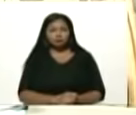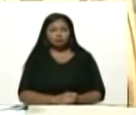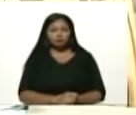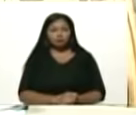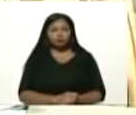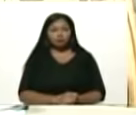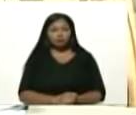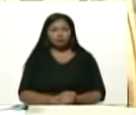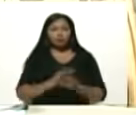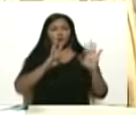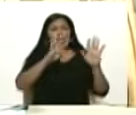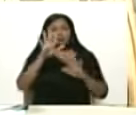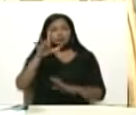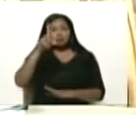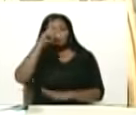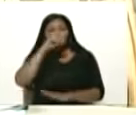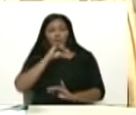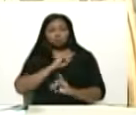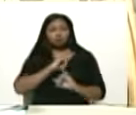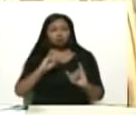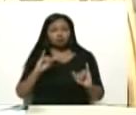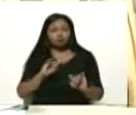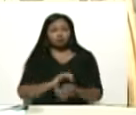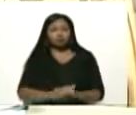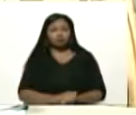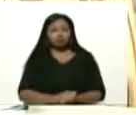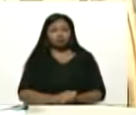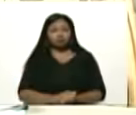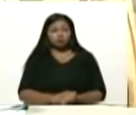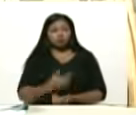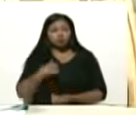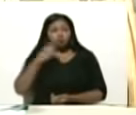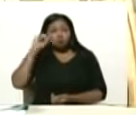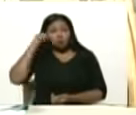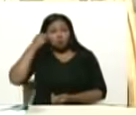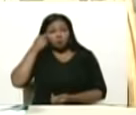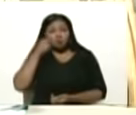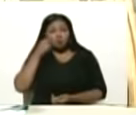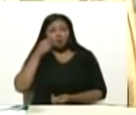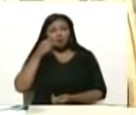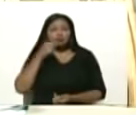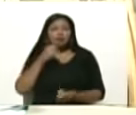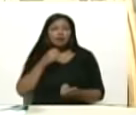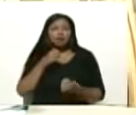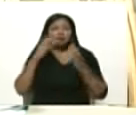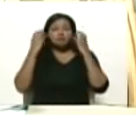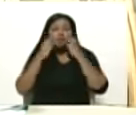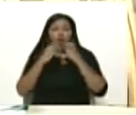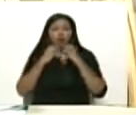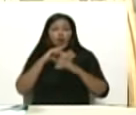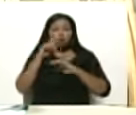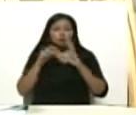Noventa y cinco años ya. Yo recuerdo que Fidel cuando cumplió ochenta y nueve años